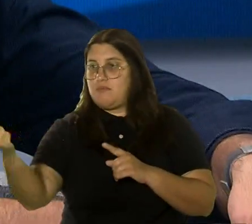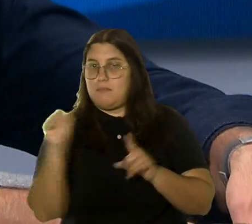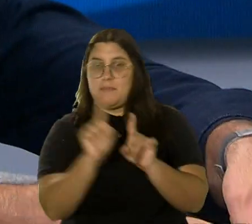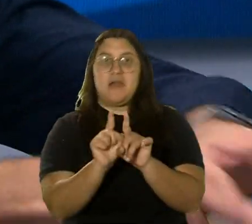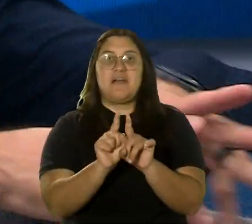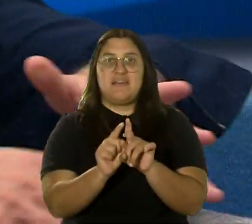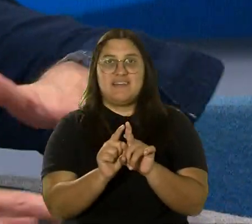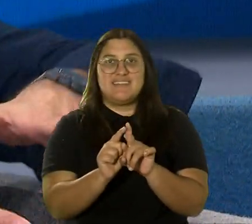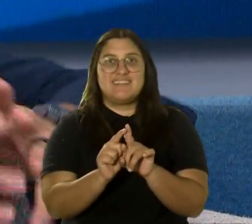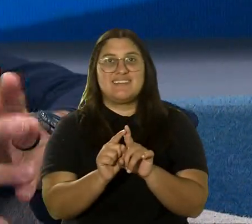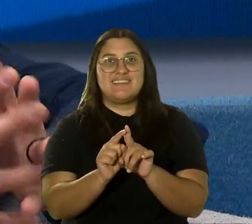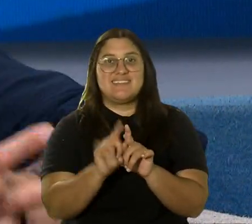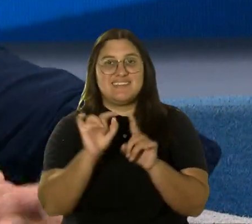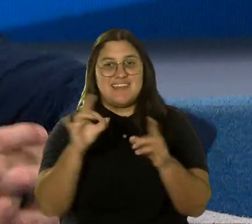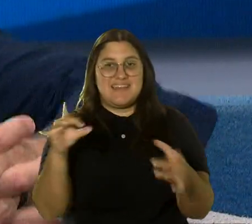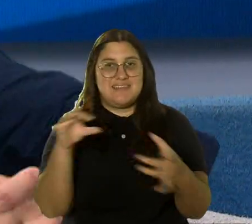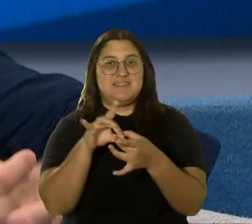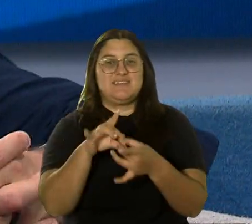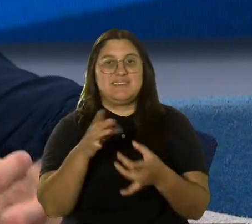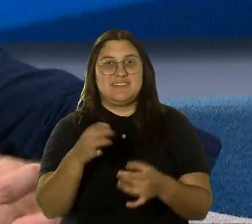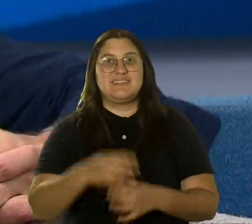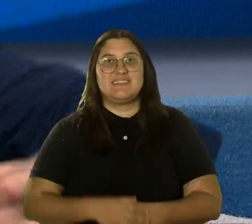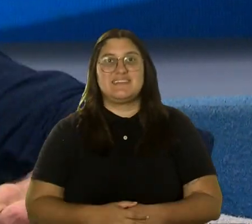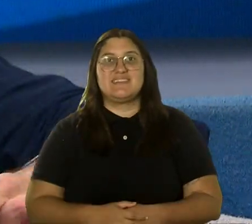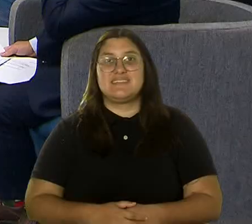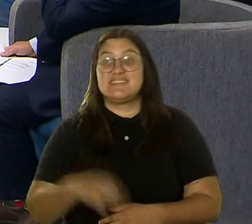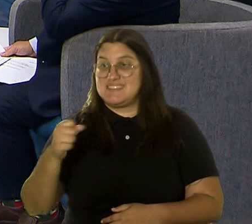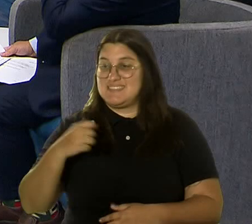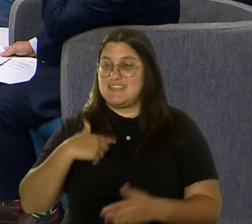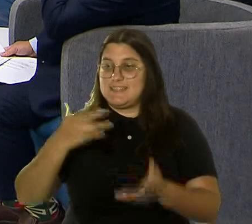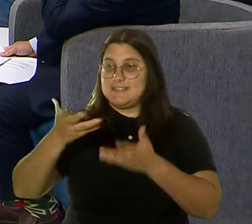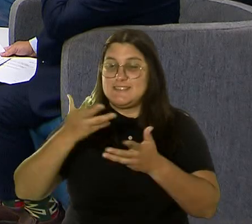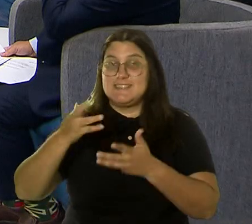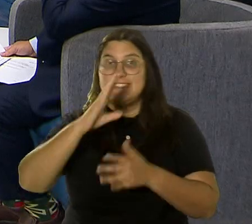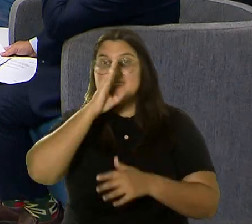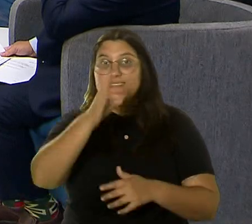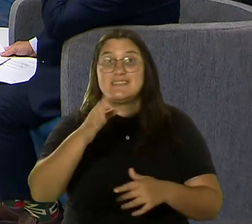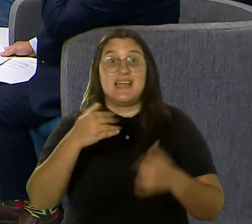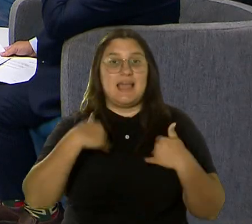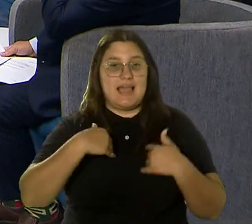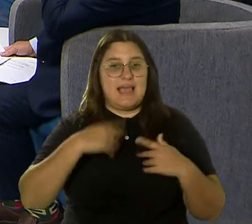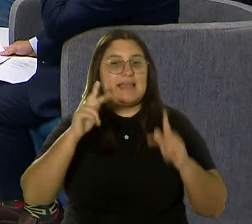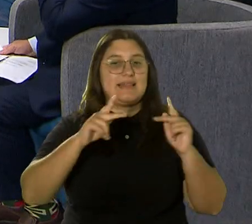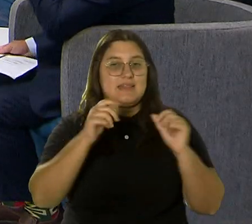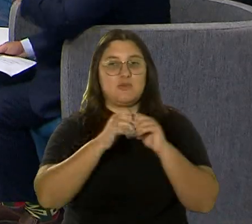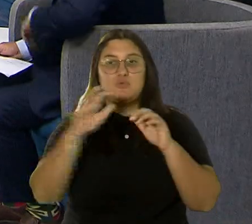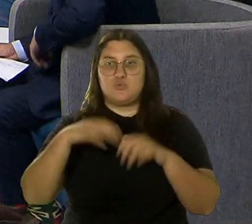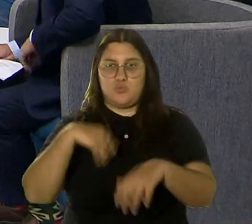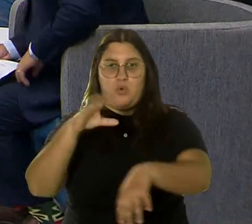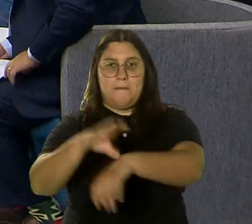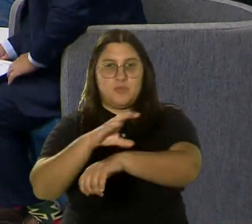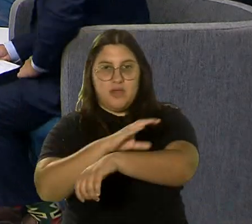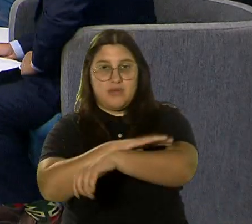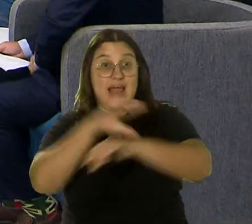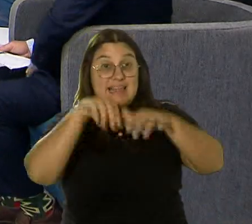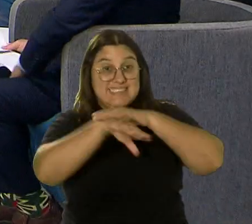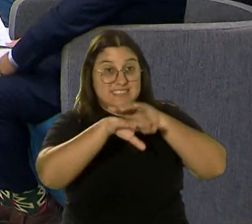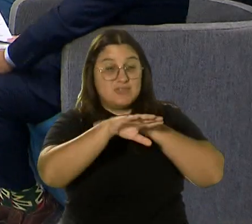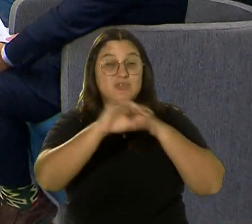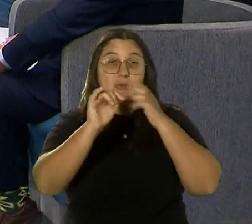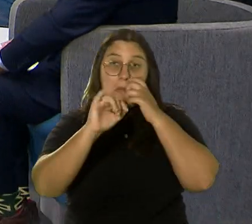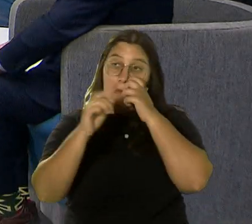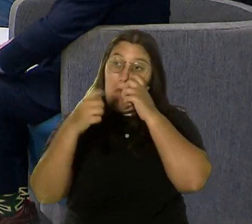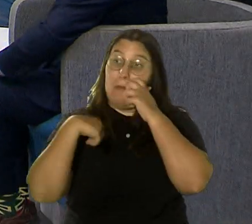la traes ahí y ahí mismo haces el contacto. Tienes la dinámica directa. O va haber gente con sus equipos, sus computadoras, el acceso directo para